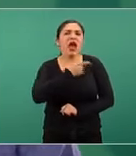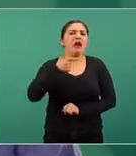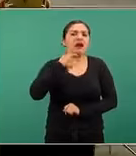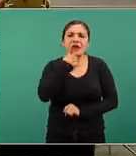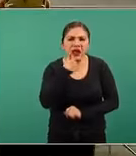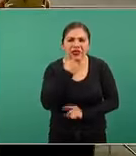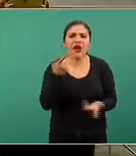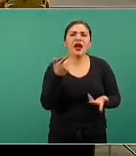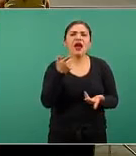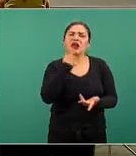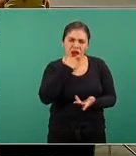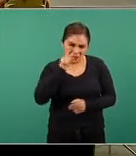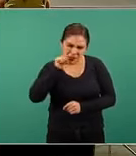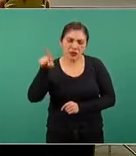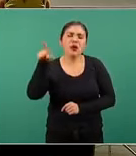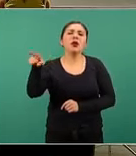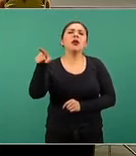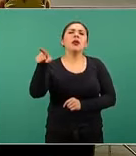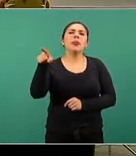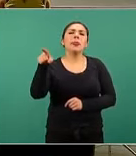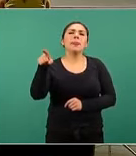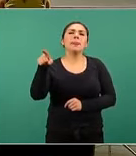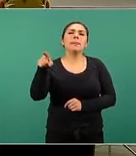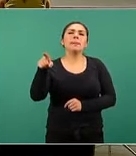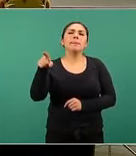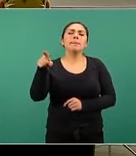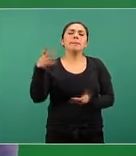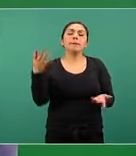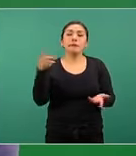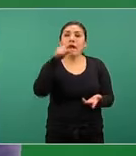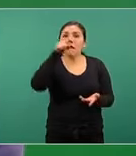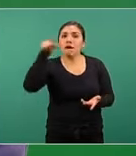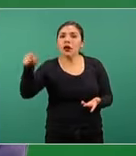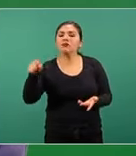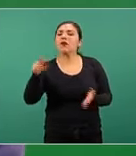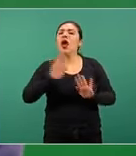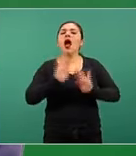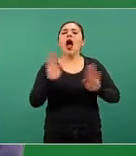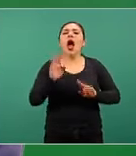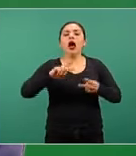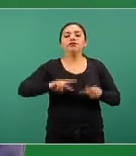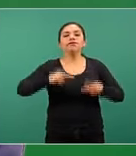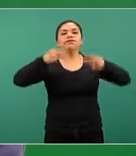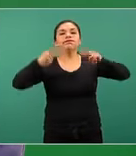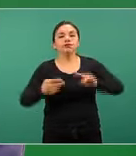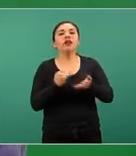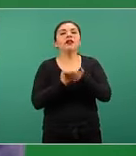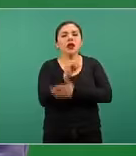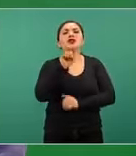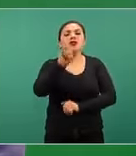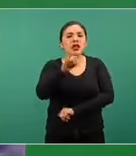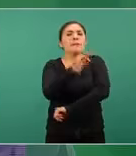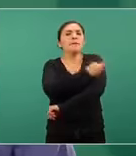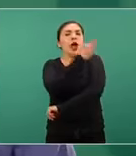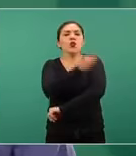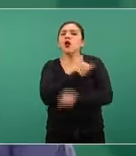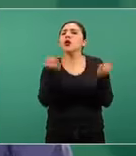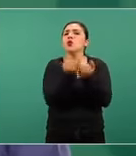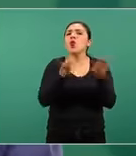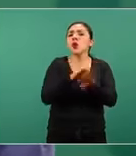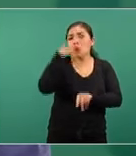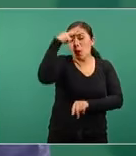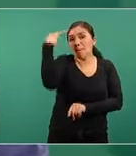Unido bueno Reino Unido mismo no lo había hecho revertirían su decisión y estarían igual que México